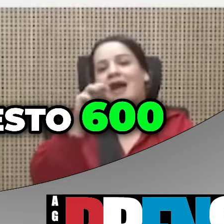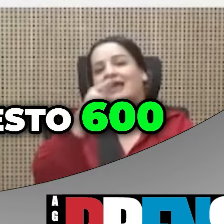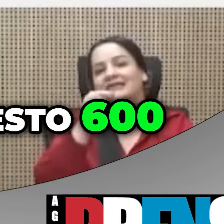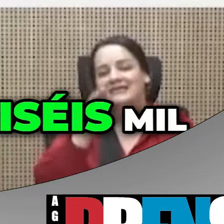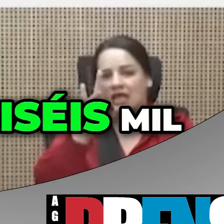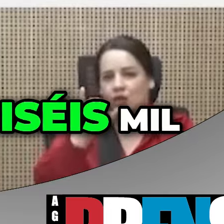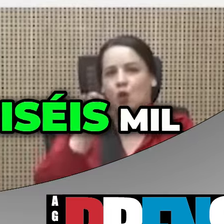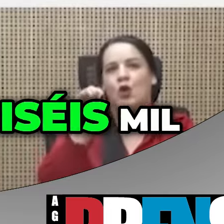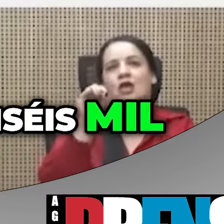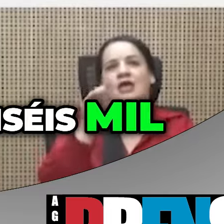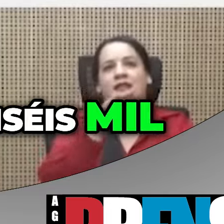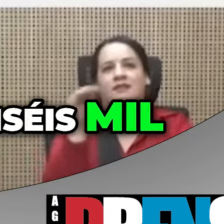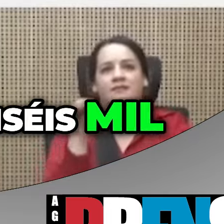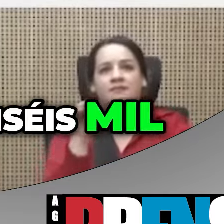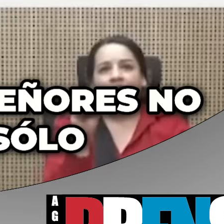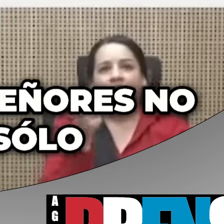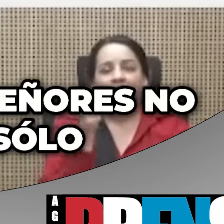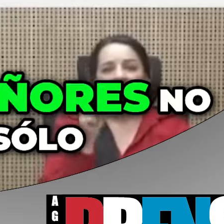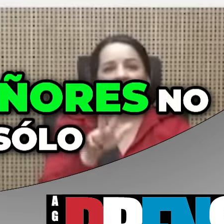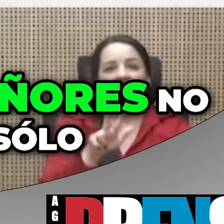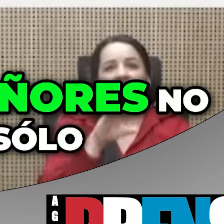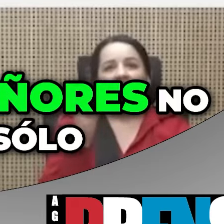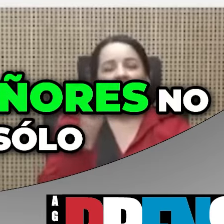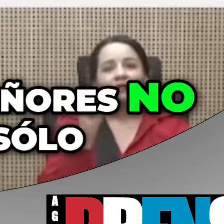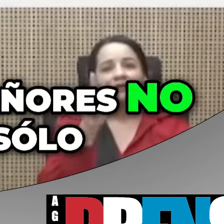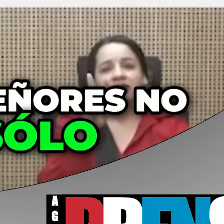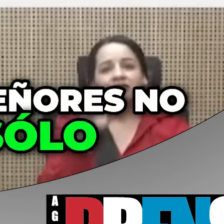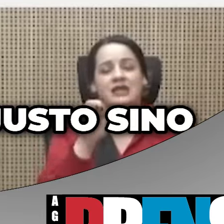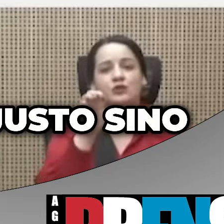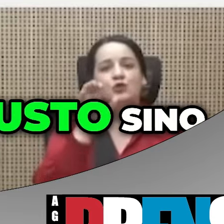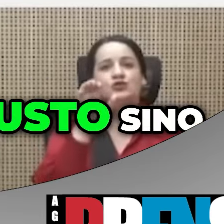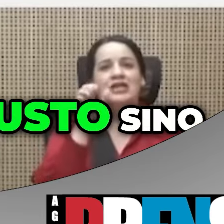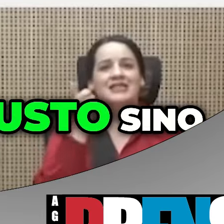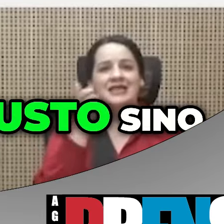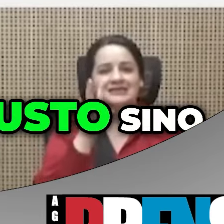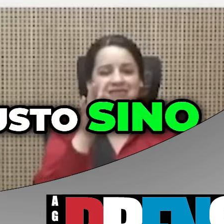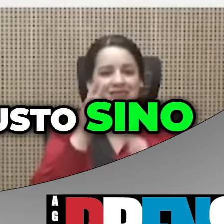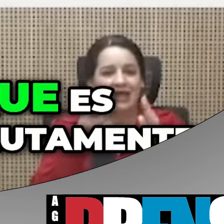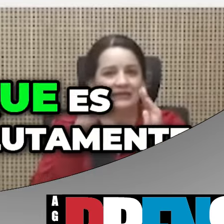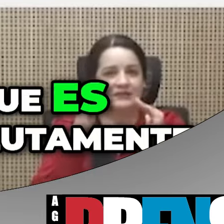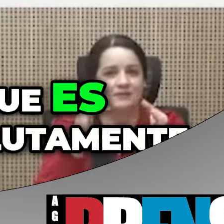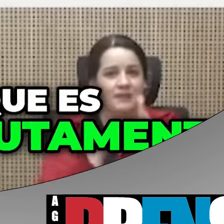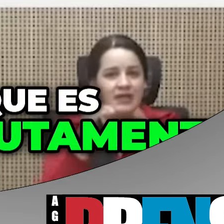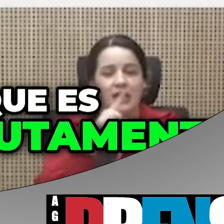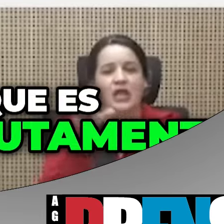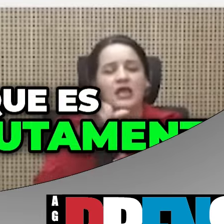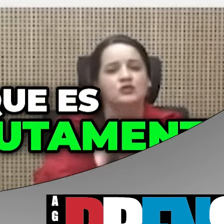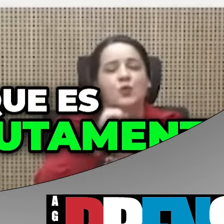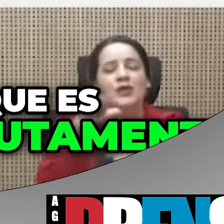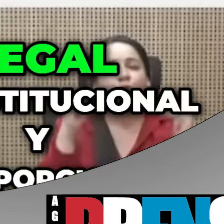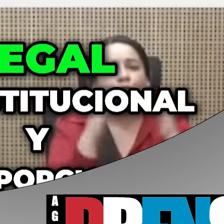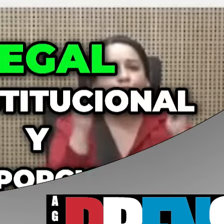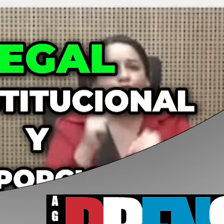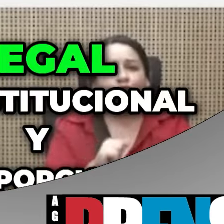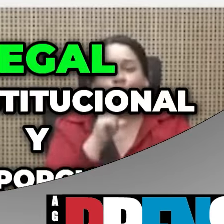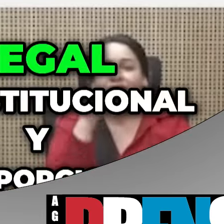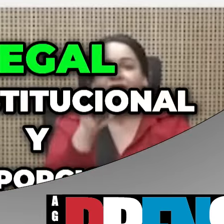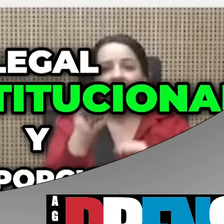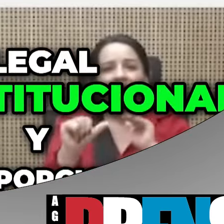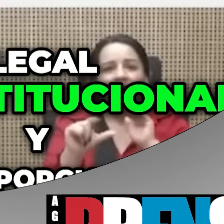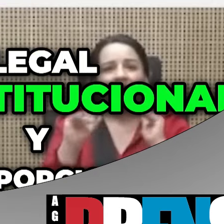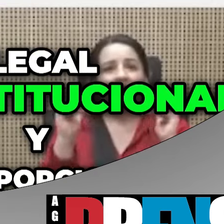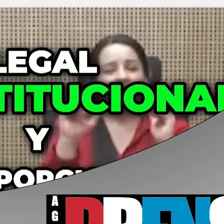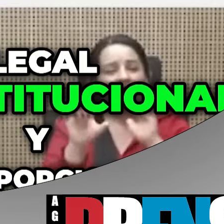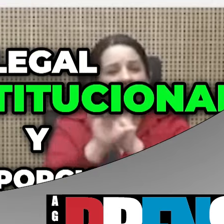616 mil. Eso, señores, no solo es injusto, sino que es absolutamente ilegal,